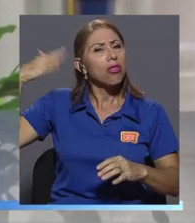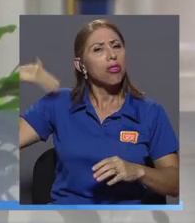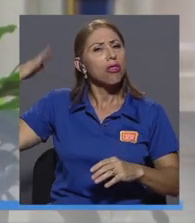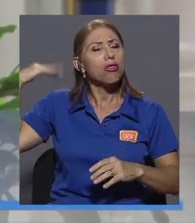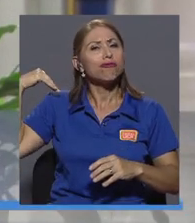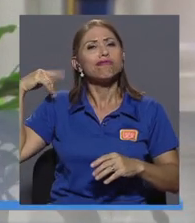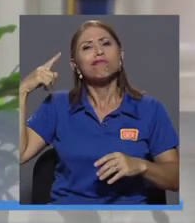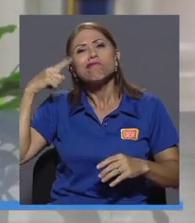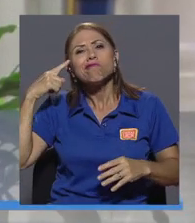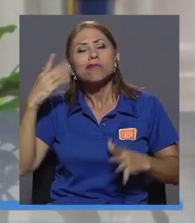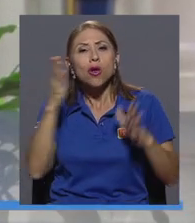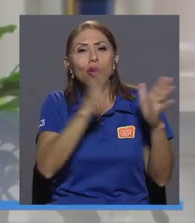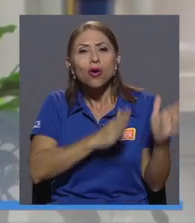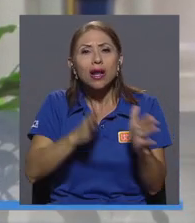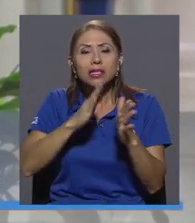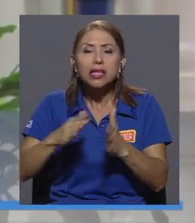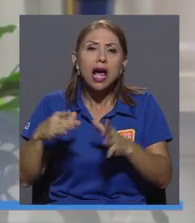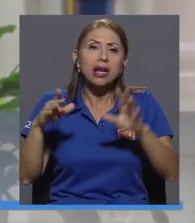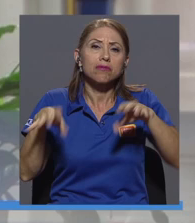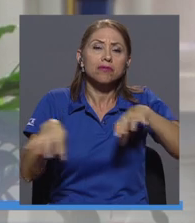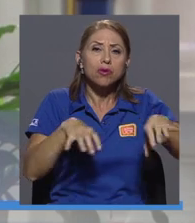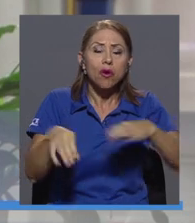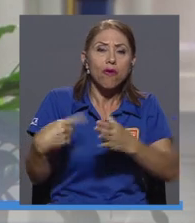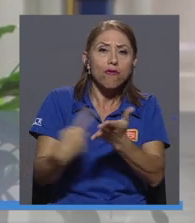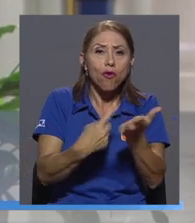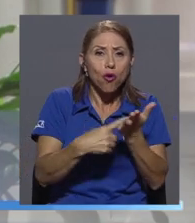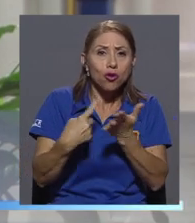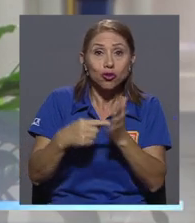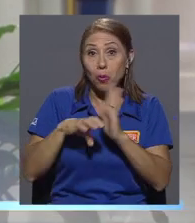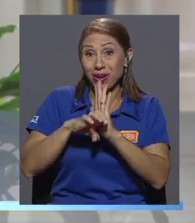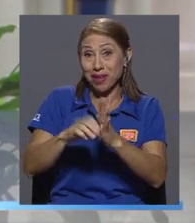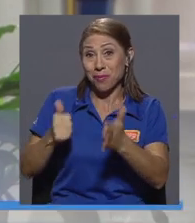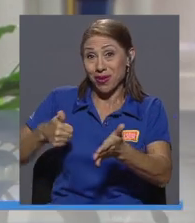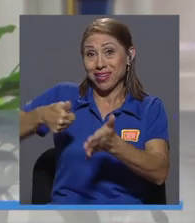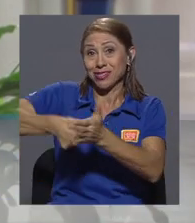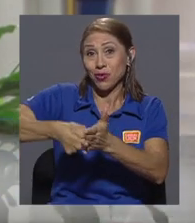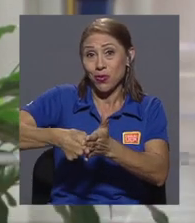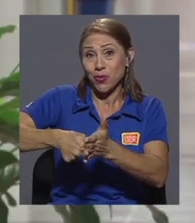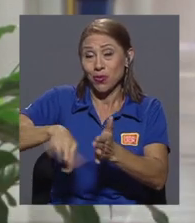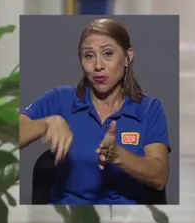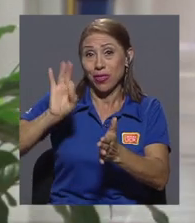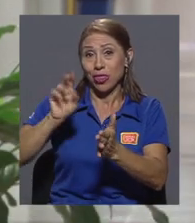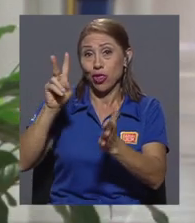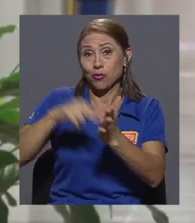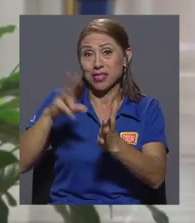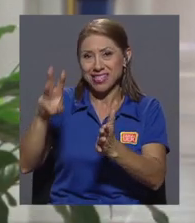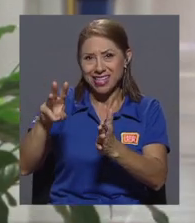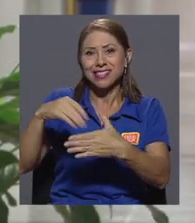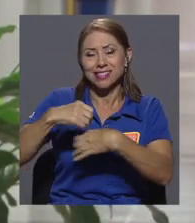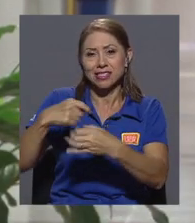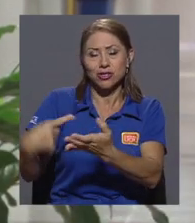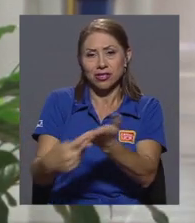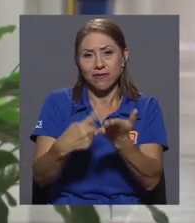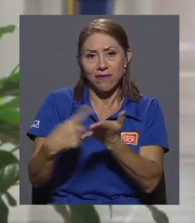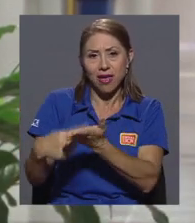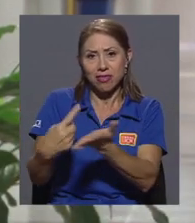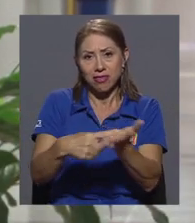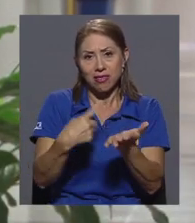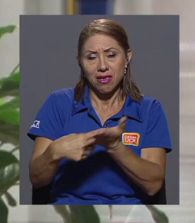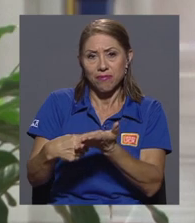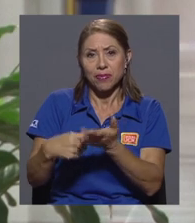foros, por ejemplo, se hizo un debate para la elección del 2006, tuvo una participación muy activa en la